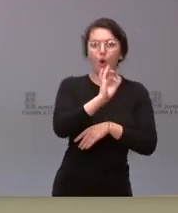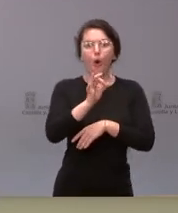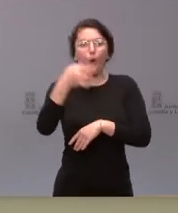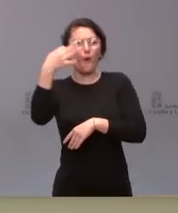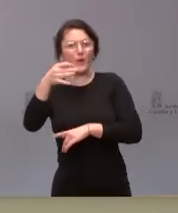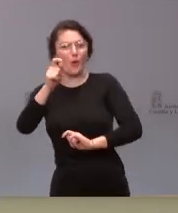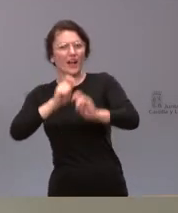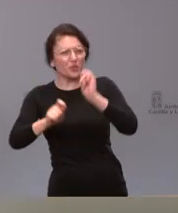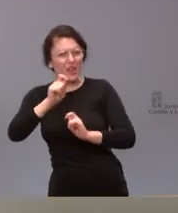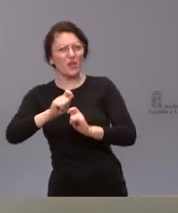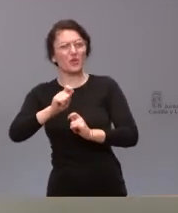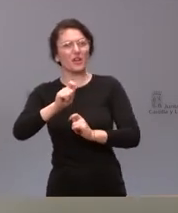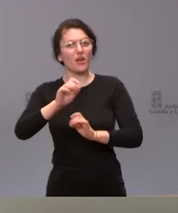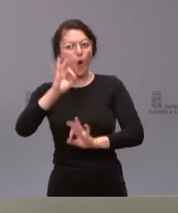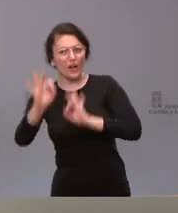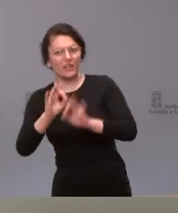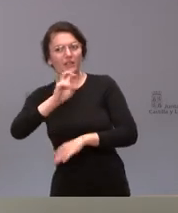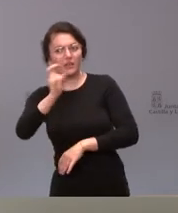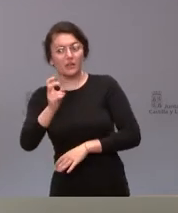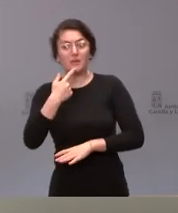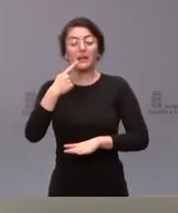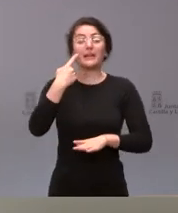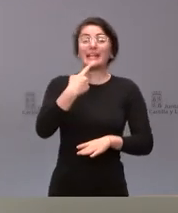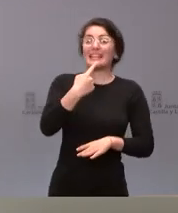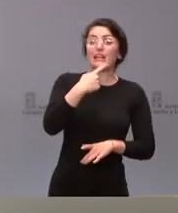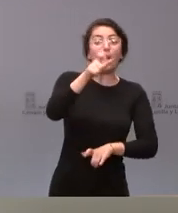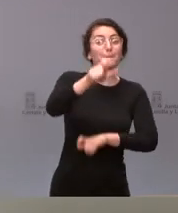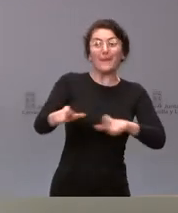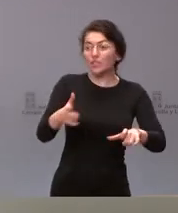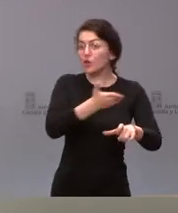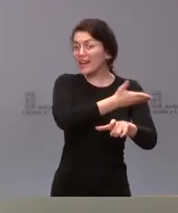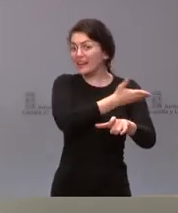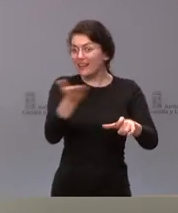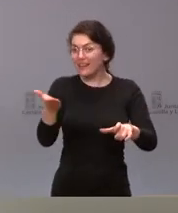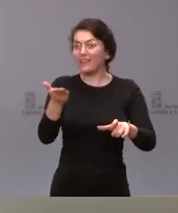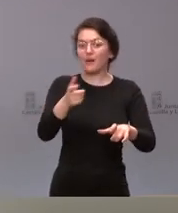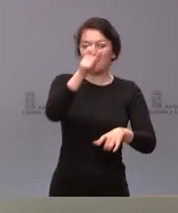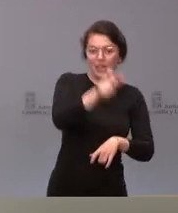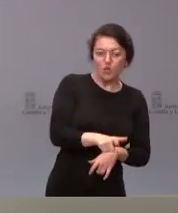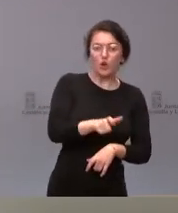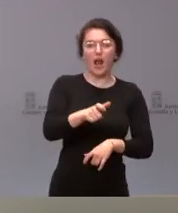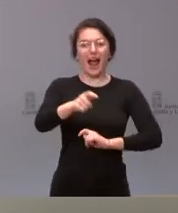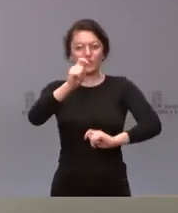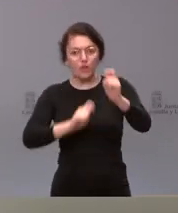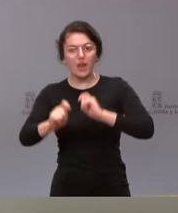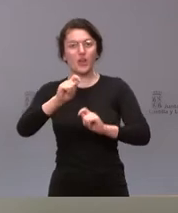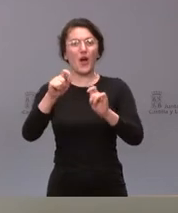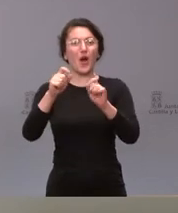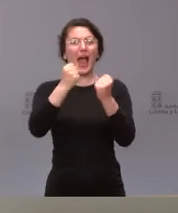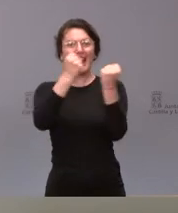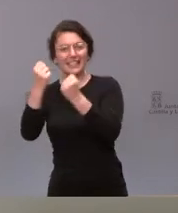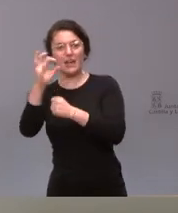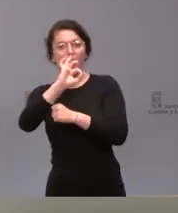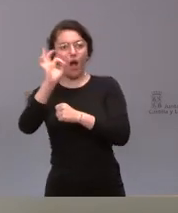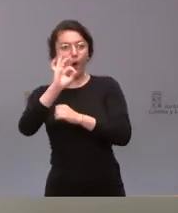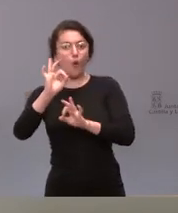entidades creo recordar que dije algo así como a cualquier persona asociación entidad o colectivo que se hubiera podido sentir